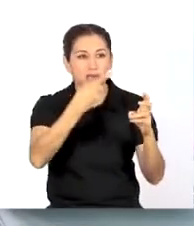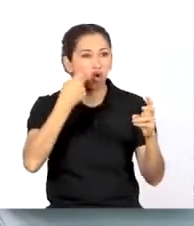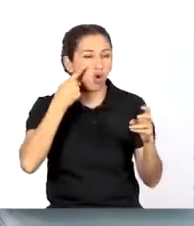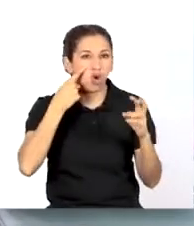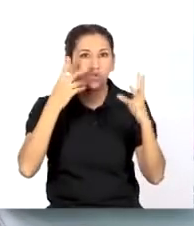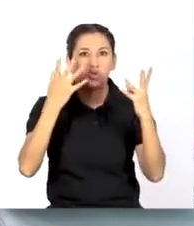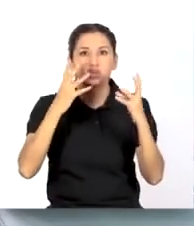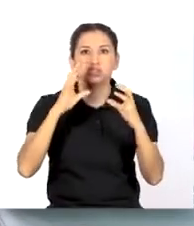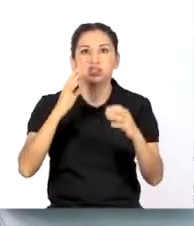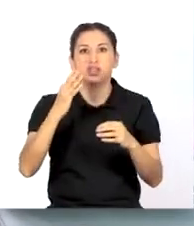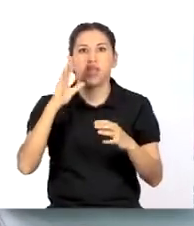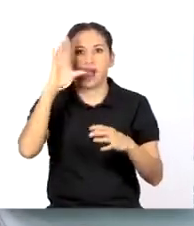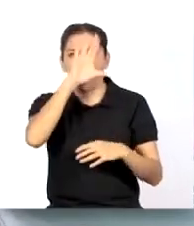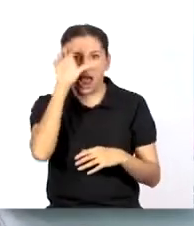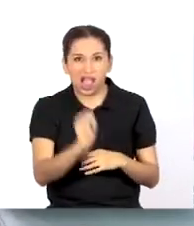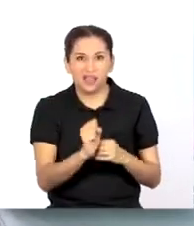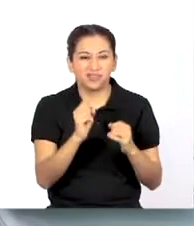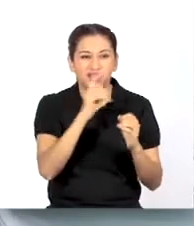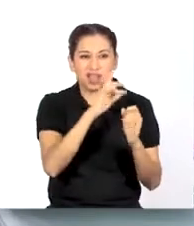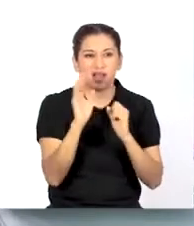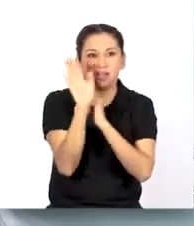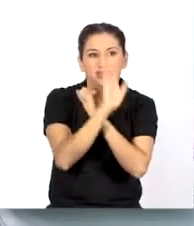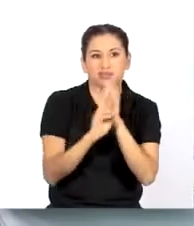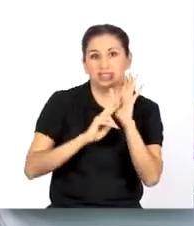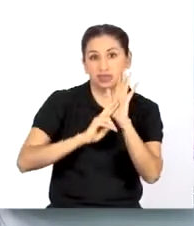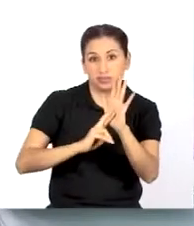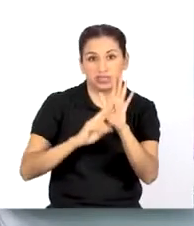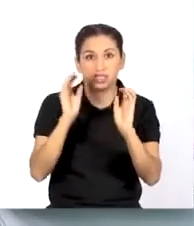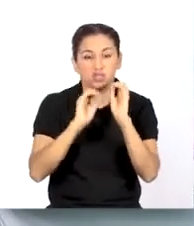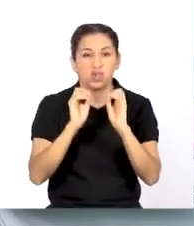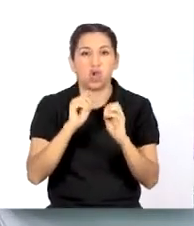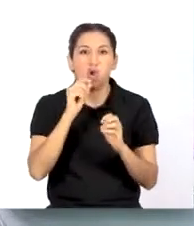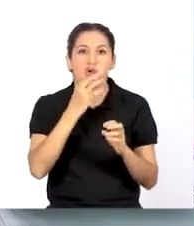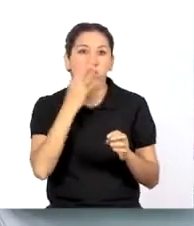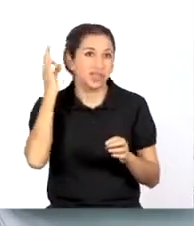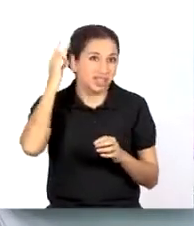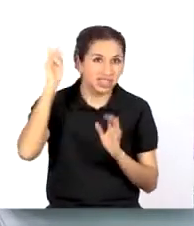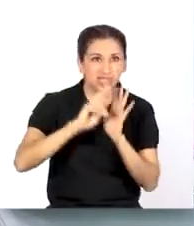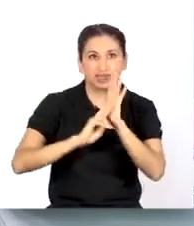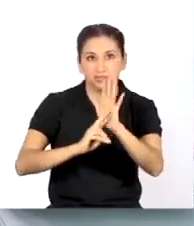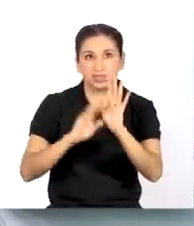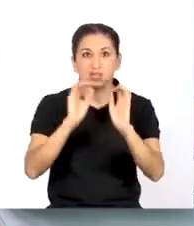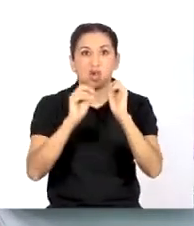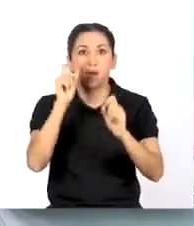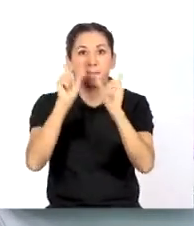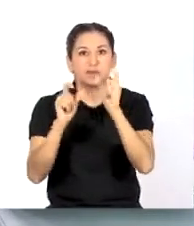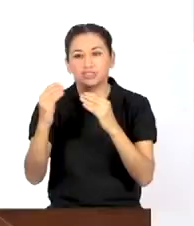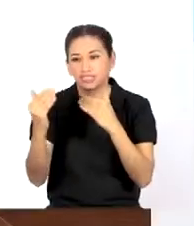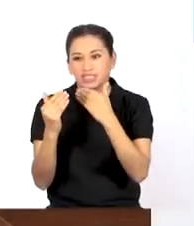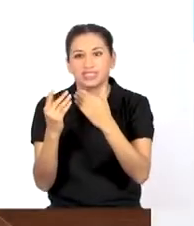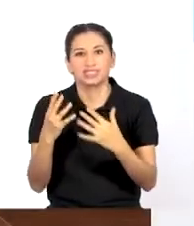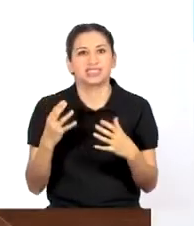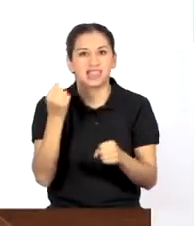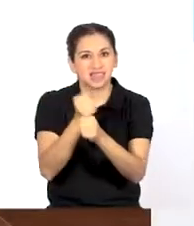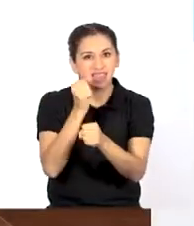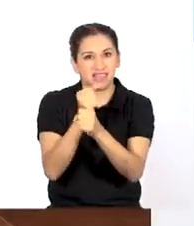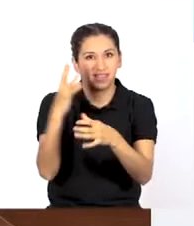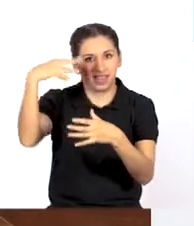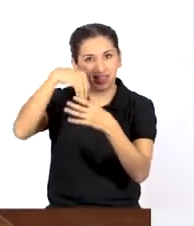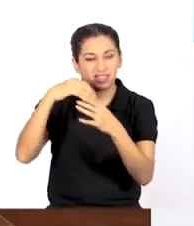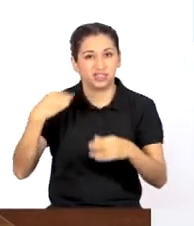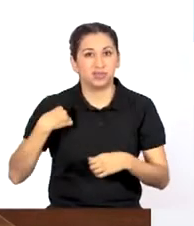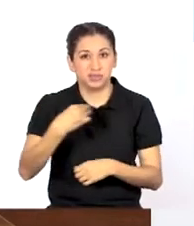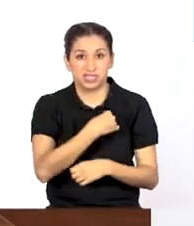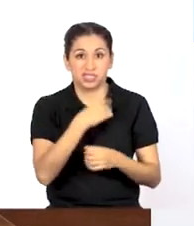colectivos afroperuanos, representantes de poblaciones indígenas o personas allegadas al Ministerio de Cultura. ¡Mientras